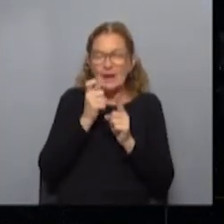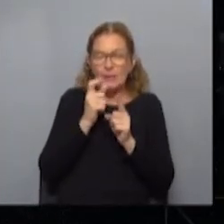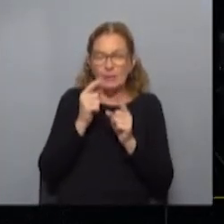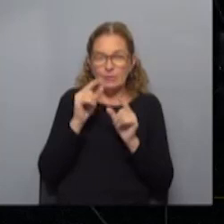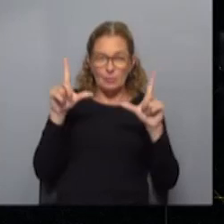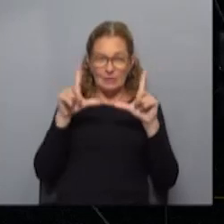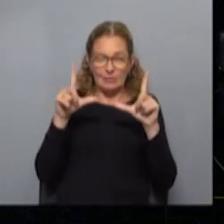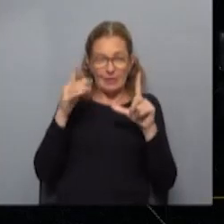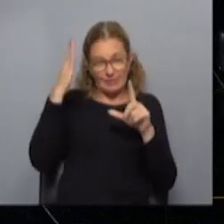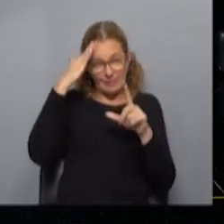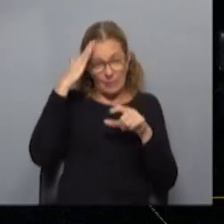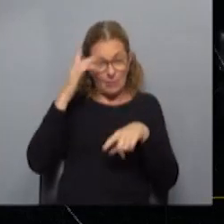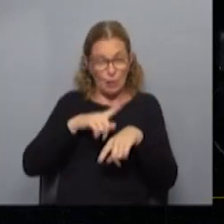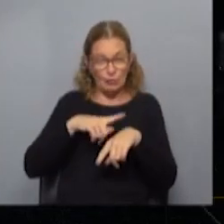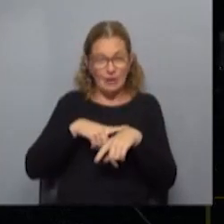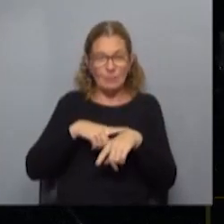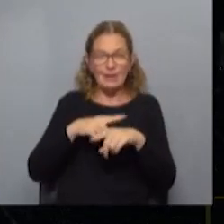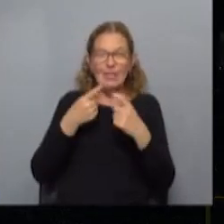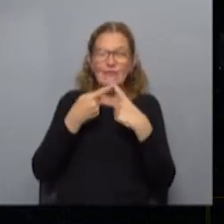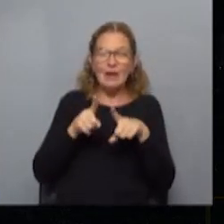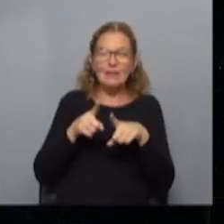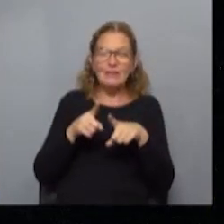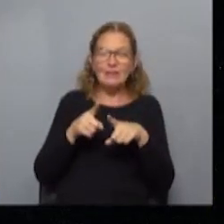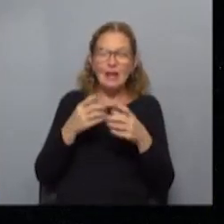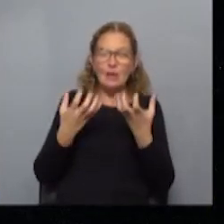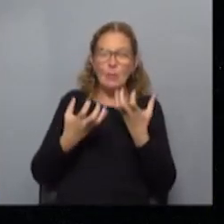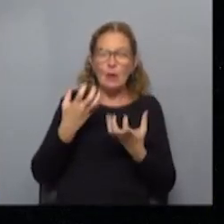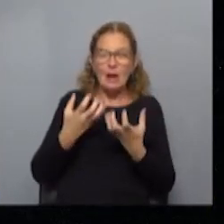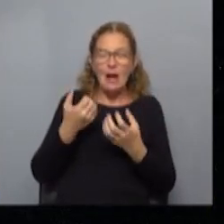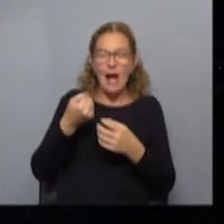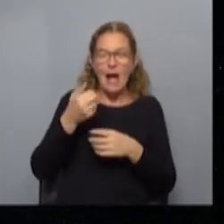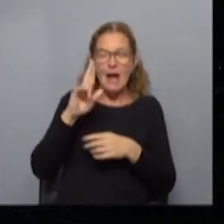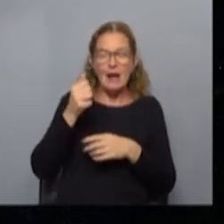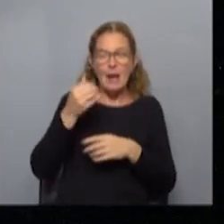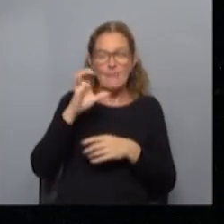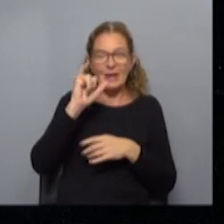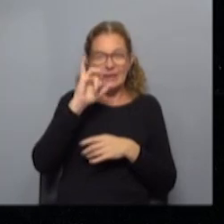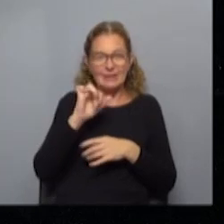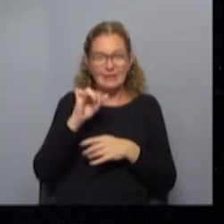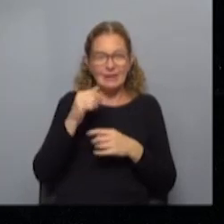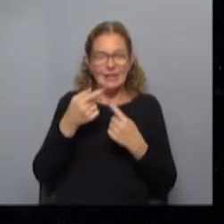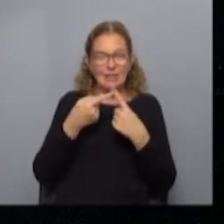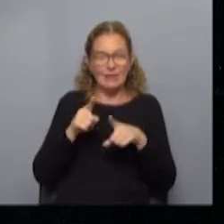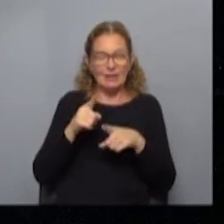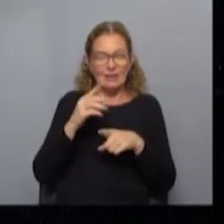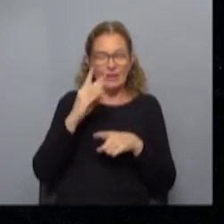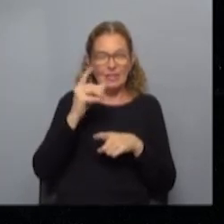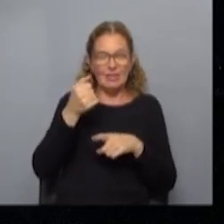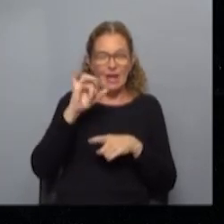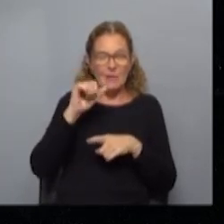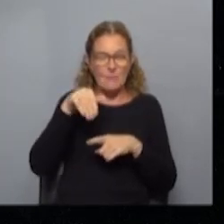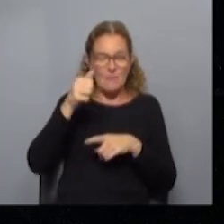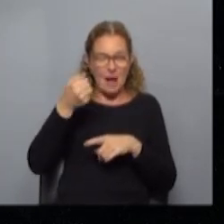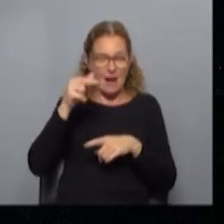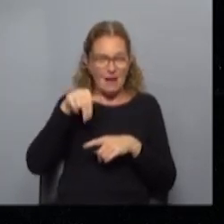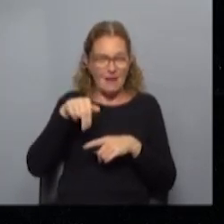estamos en televisión y ya sabemos cómo son los tiempos ¿qué diferencia las del Daimán de las de Arapey en cuanto a las características propias de las termas